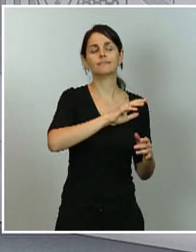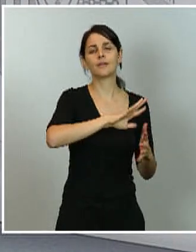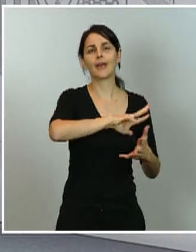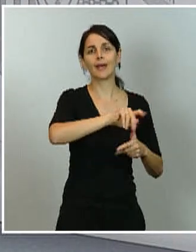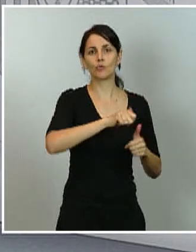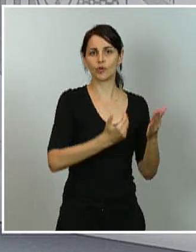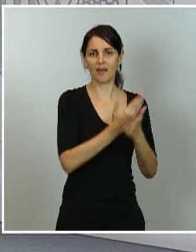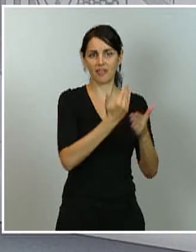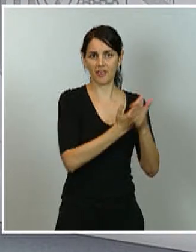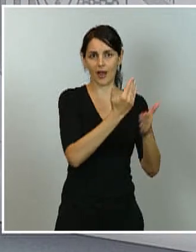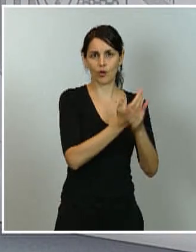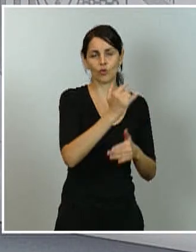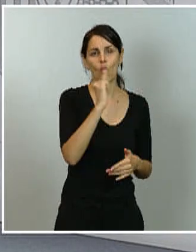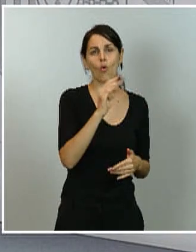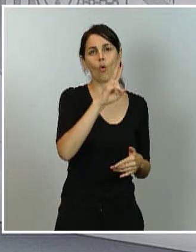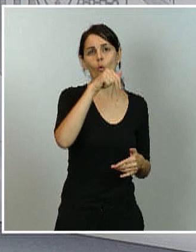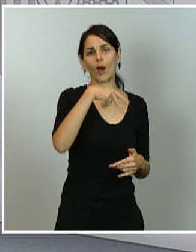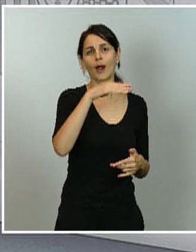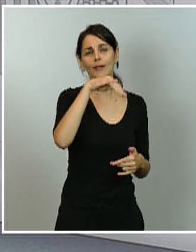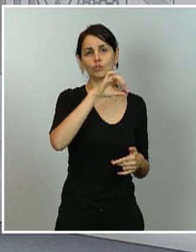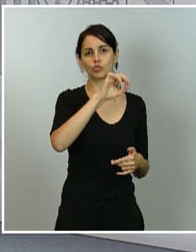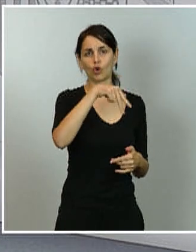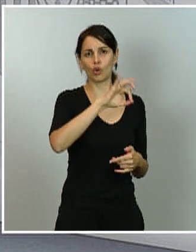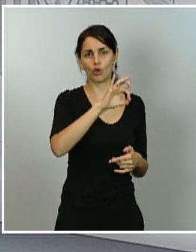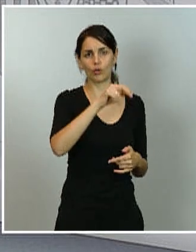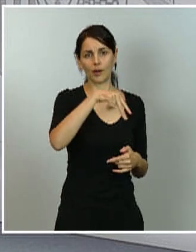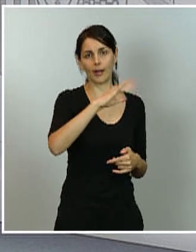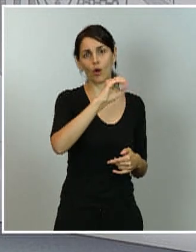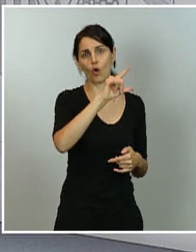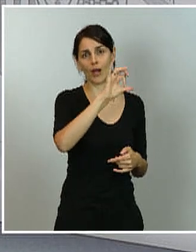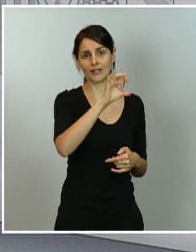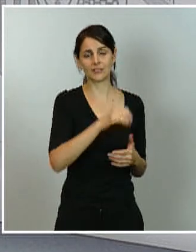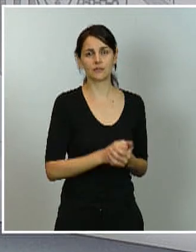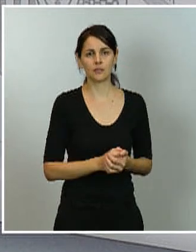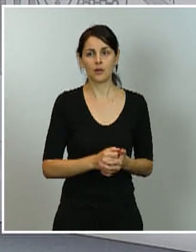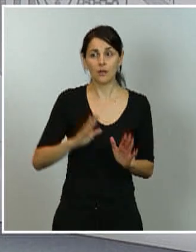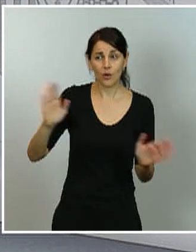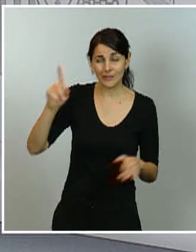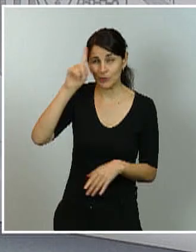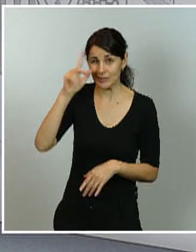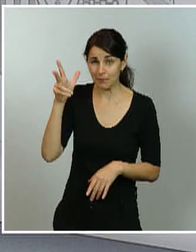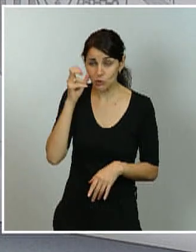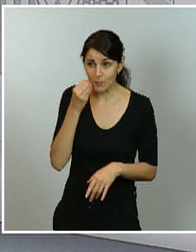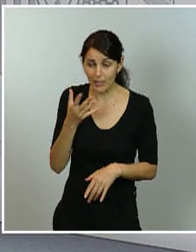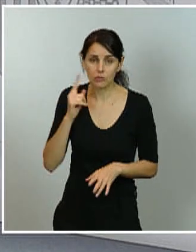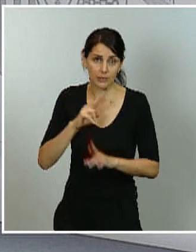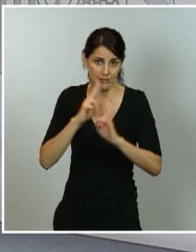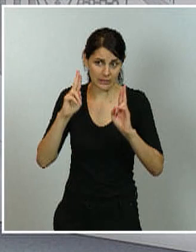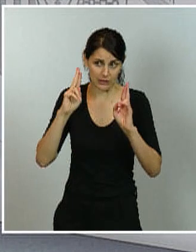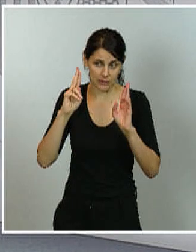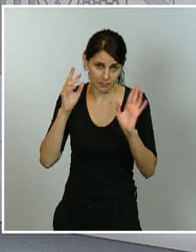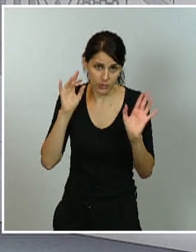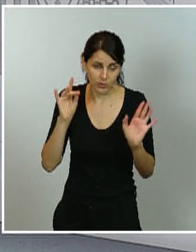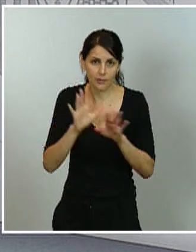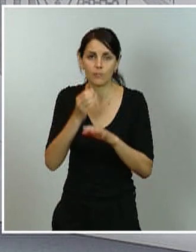que pide la palabra. Adelante, Juan Antonio. Hola, ministro. No sé si se me escucha bien. Espero que sí. Buenas tardes. Mi pregunta va